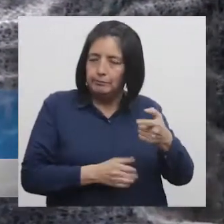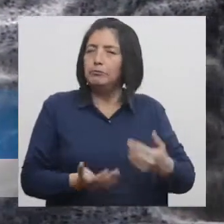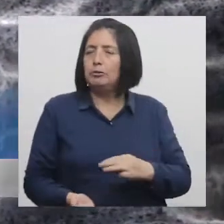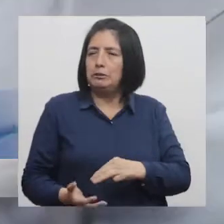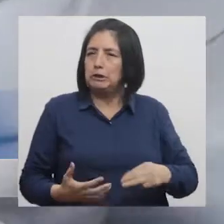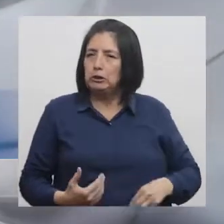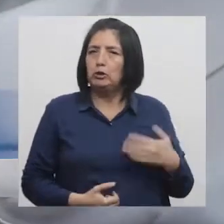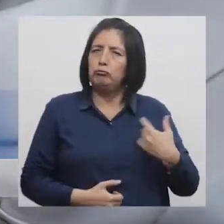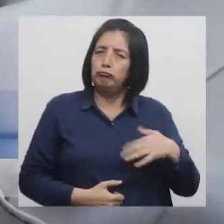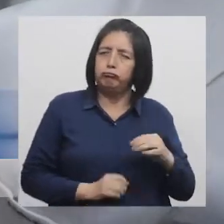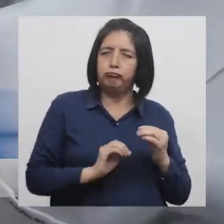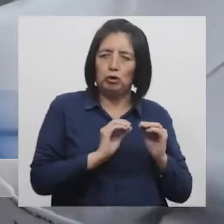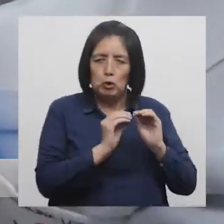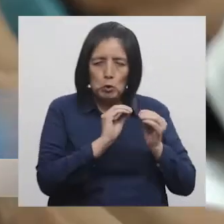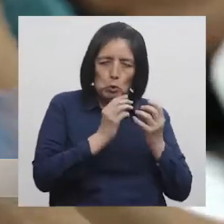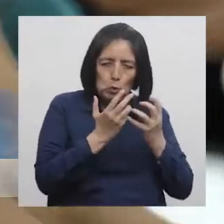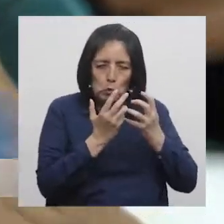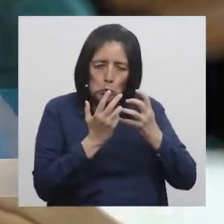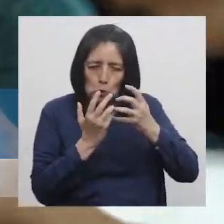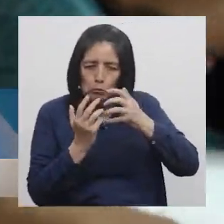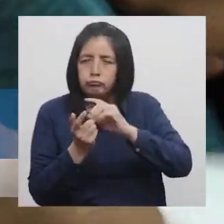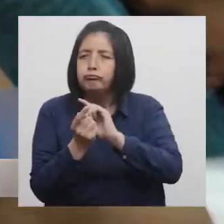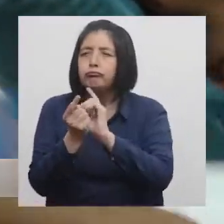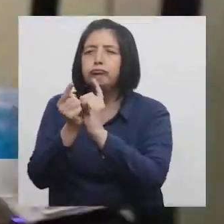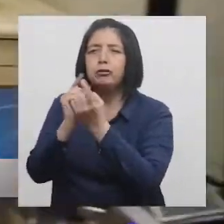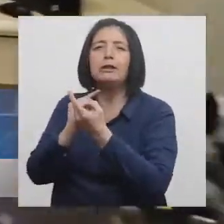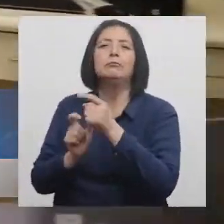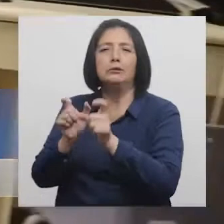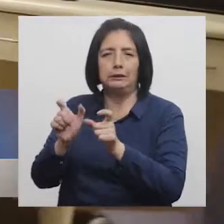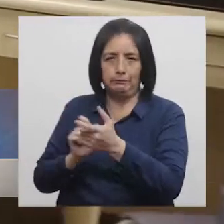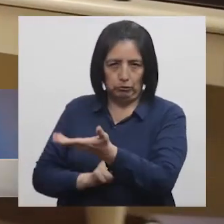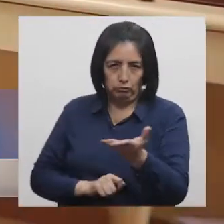ha tenido que adaptarse a los cambios y necesidades de la sociedad.